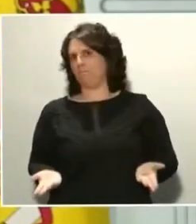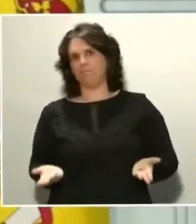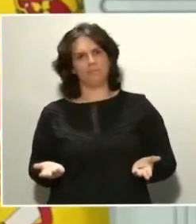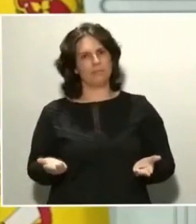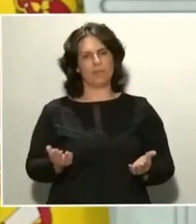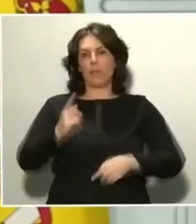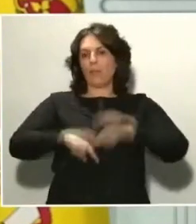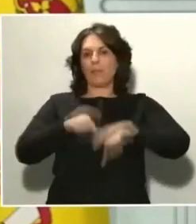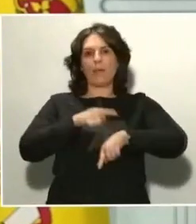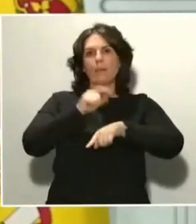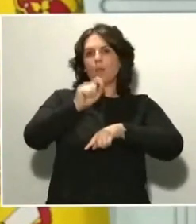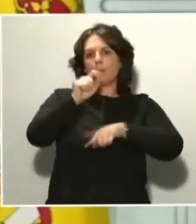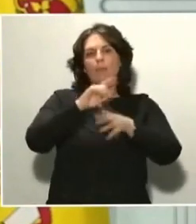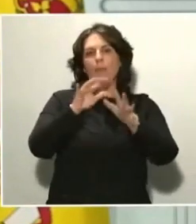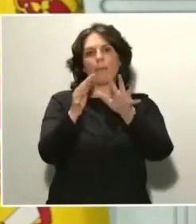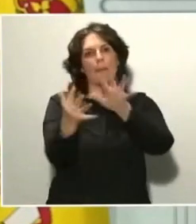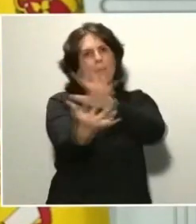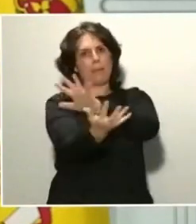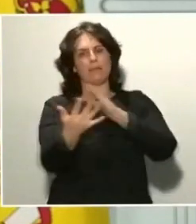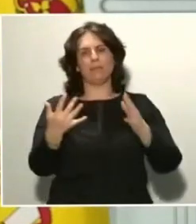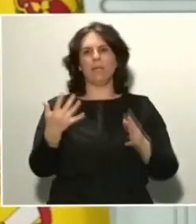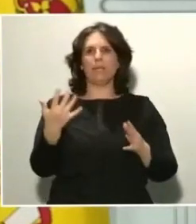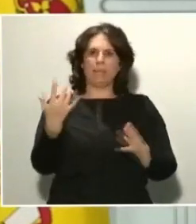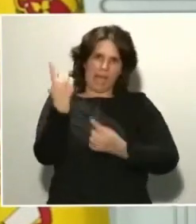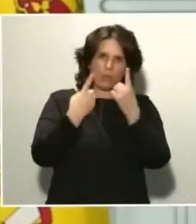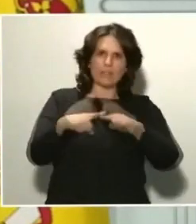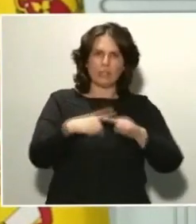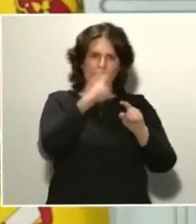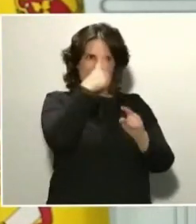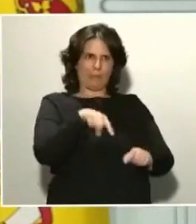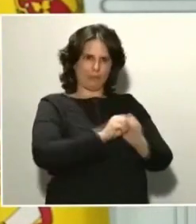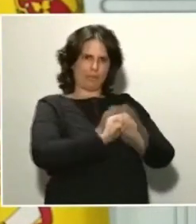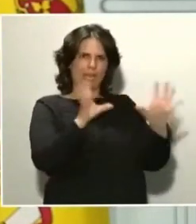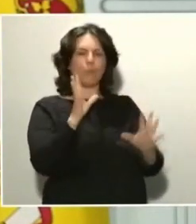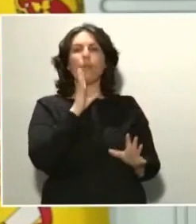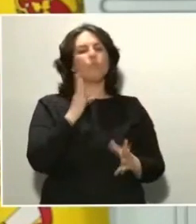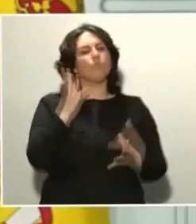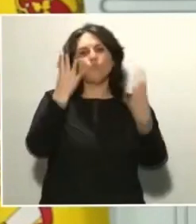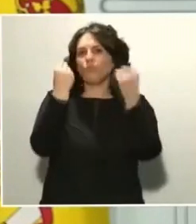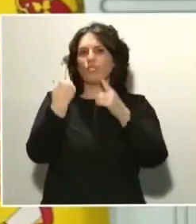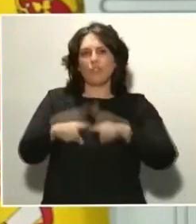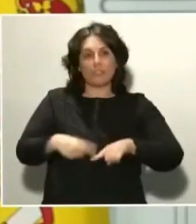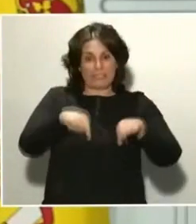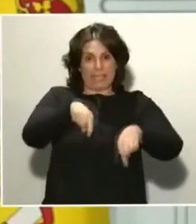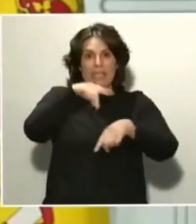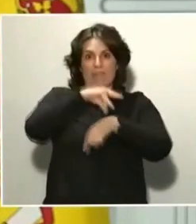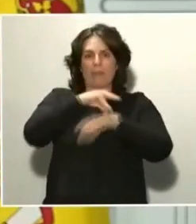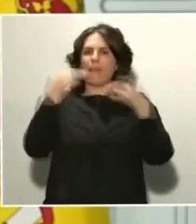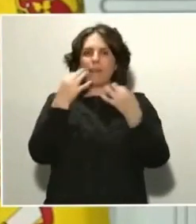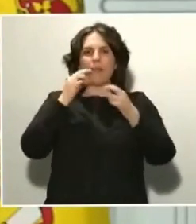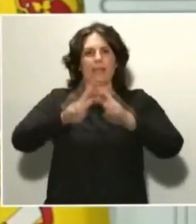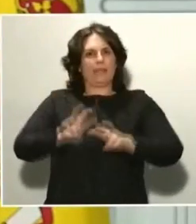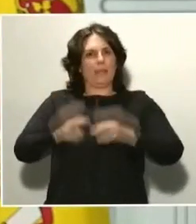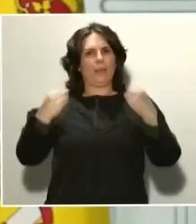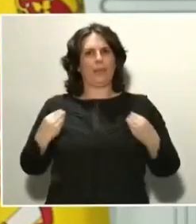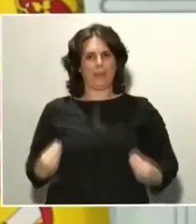resulta obvio que, aunque tenemos algunas certezas, hay todavía muchas cuestiones sobre esta enfermedad que tenemos que analizar. Por esta razón, se